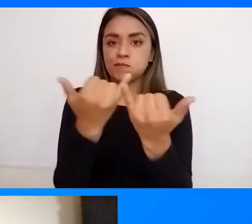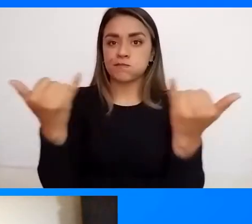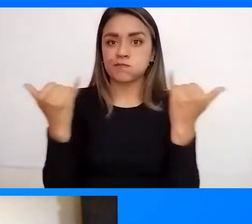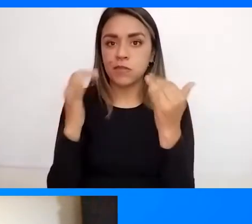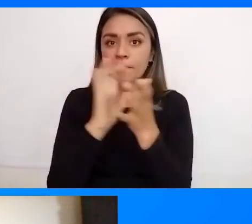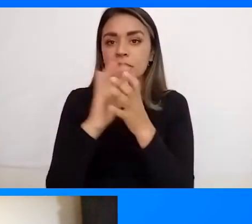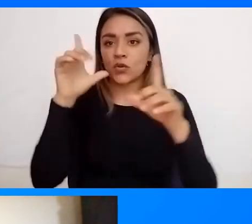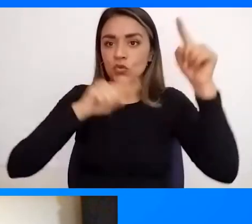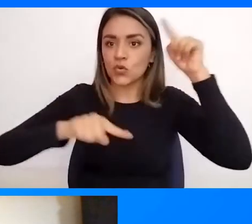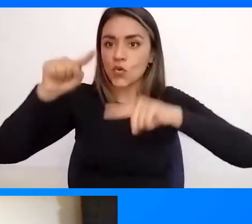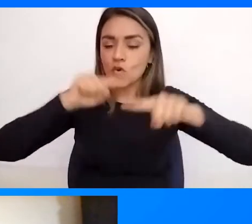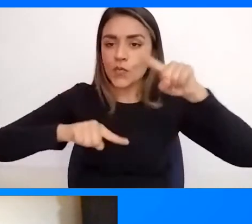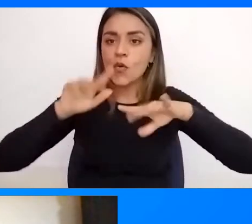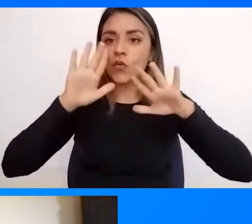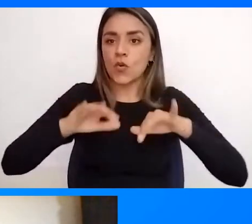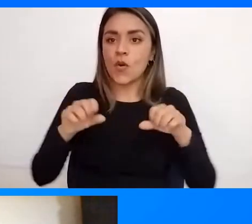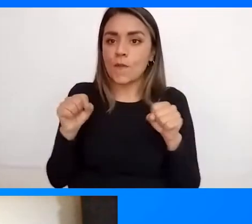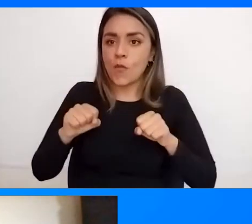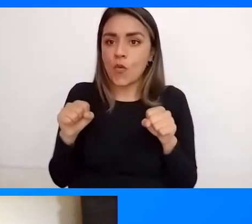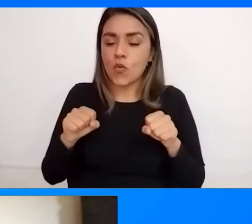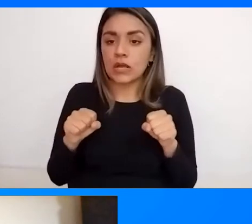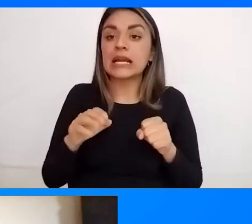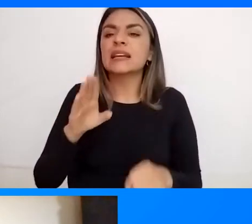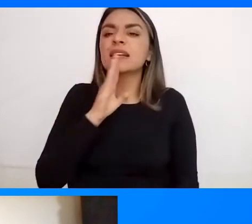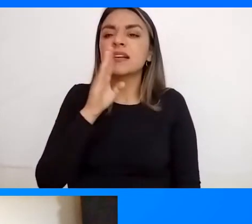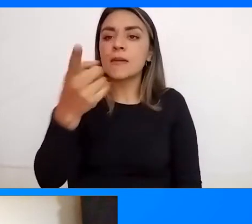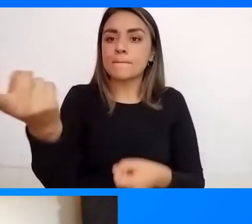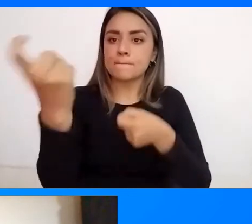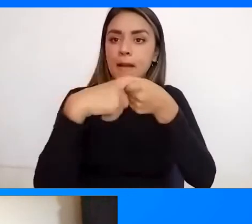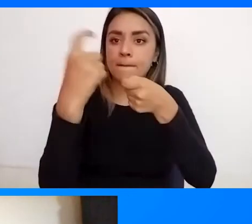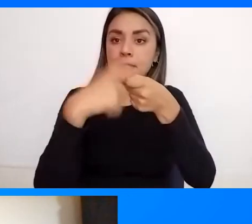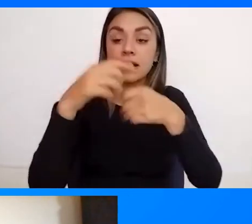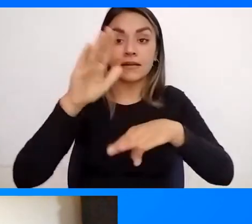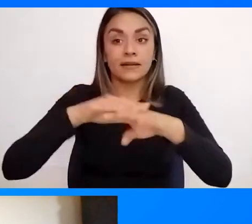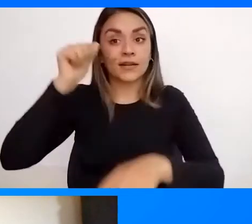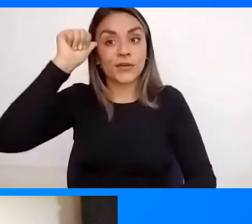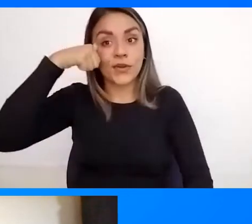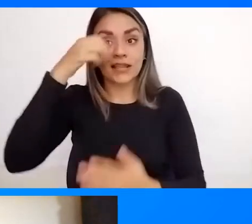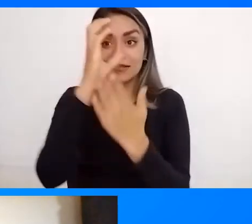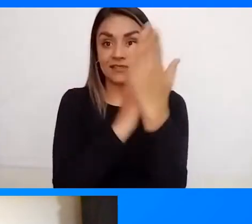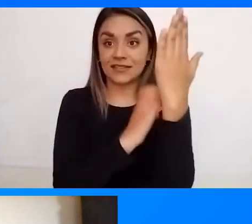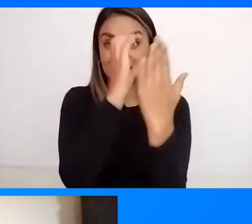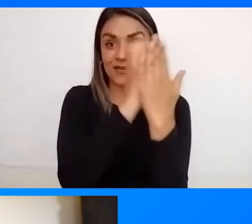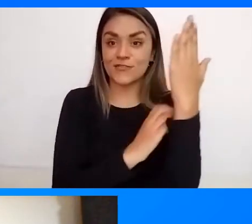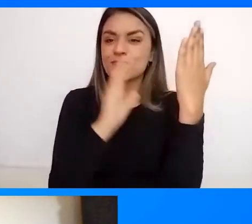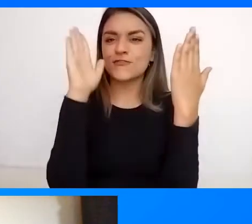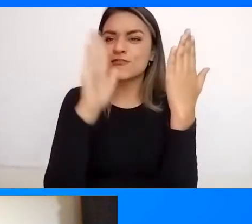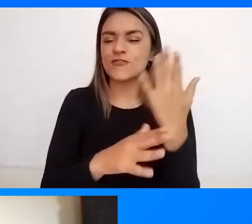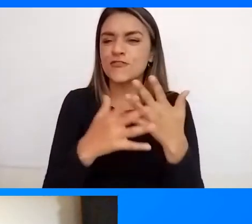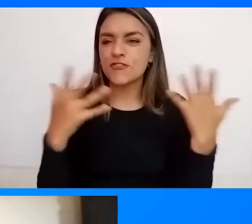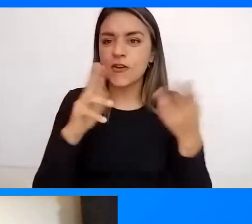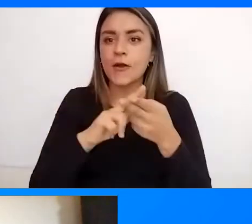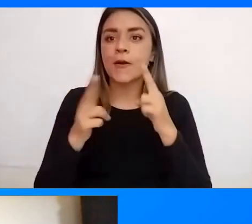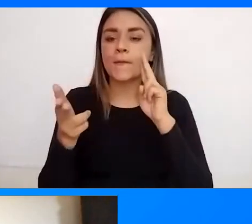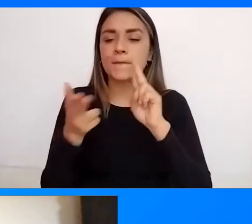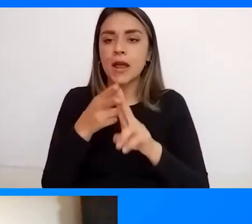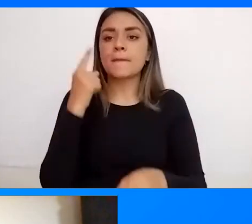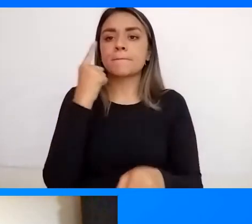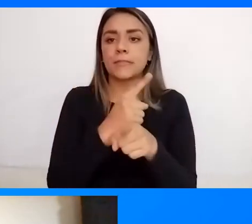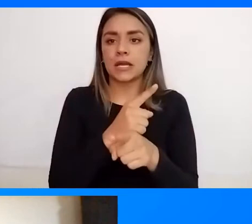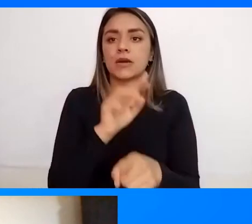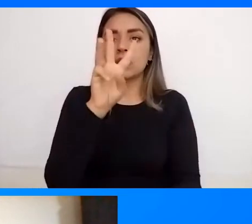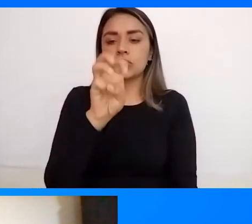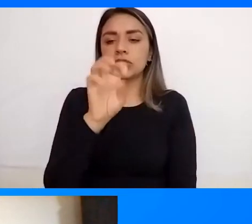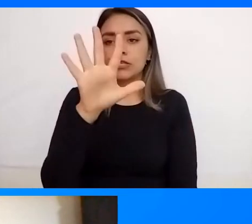del Turismo Nueva Bogotá Y quienes están Inscritos Recuerden que la Certificación Se da con el mínimo Del cumplimiento De 85